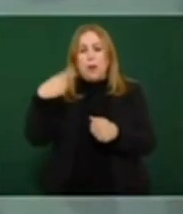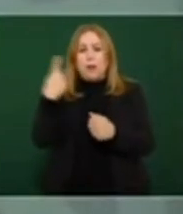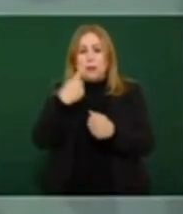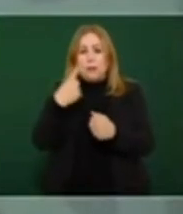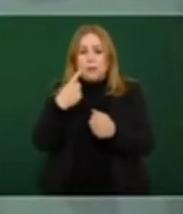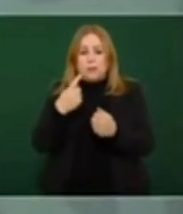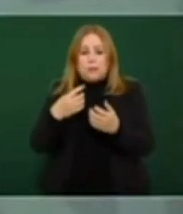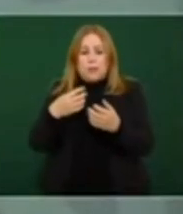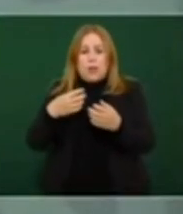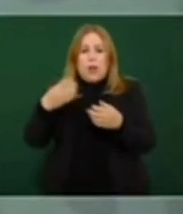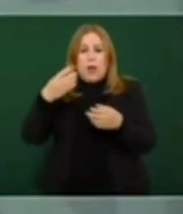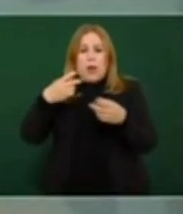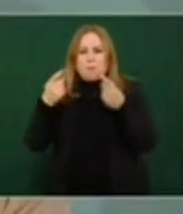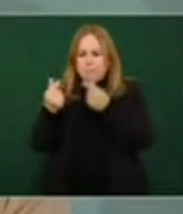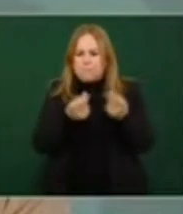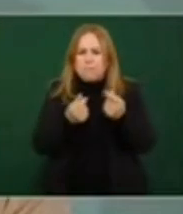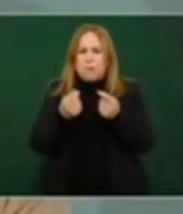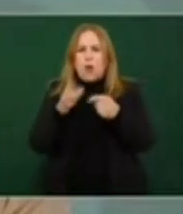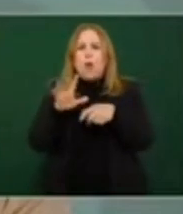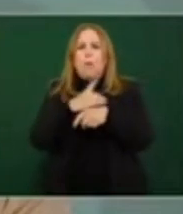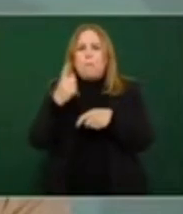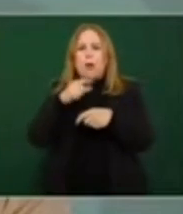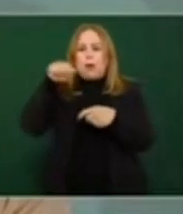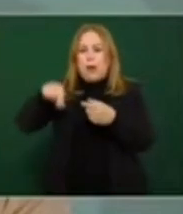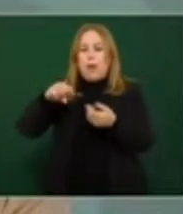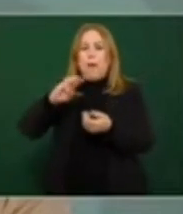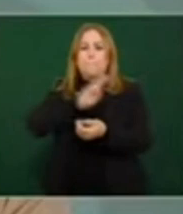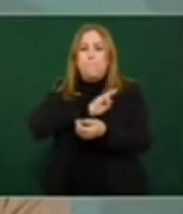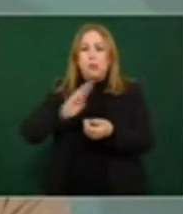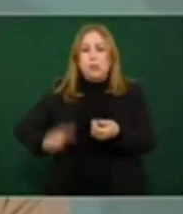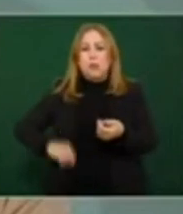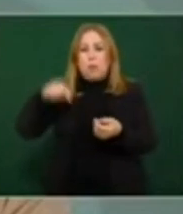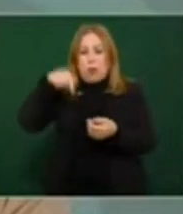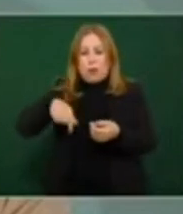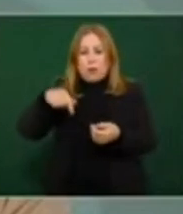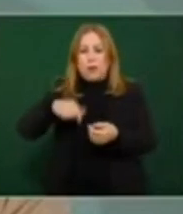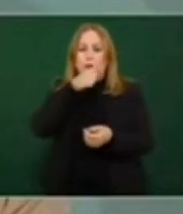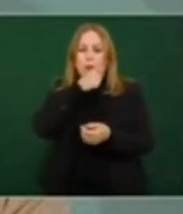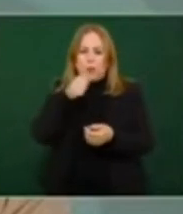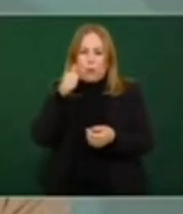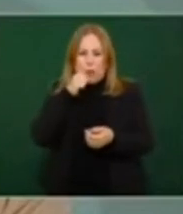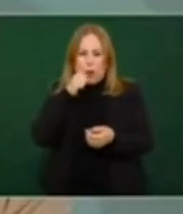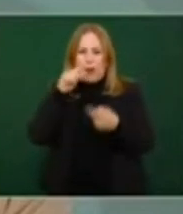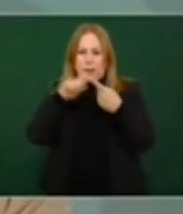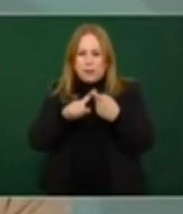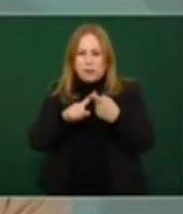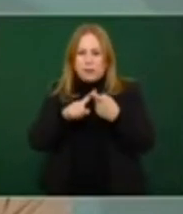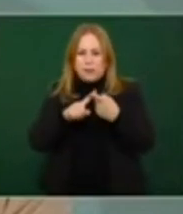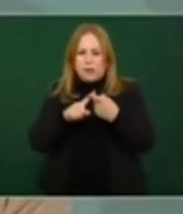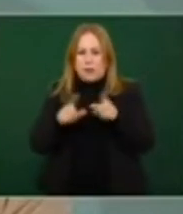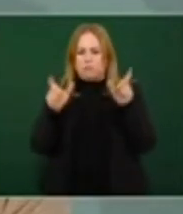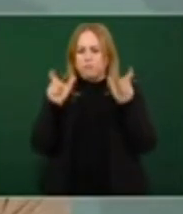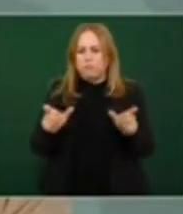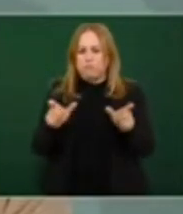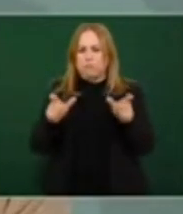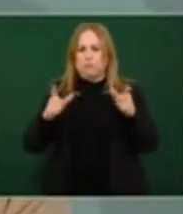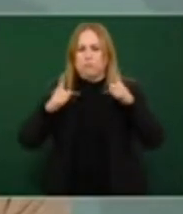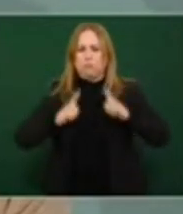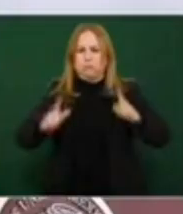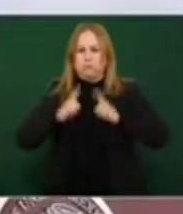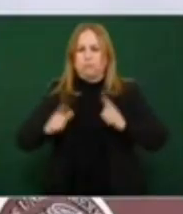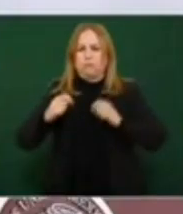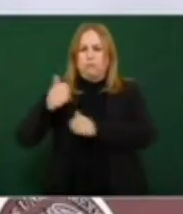que no se había dado en años por el municipio de Ciudad Juárez. Estoy hablando del uso de la fuerza, te estoy hablando de